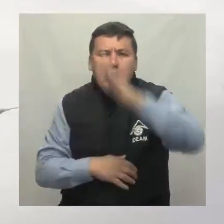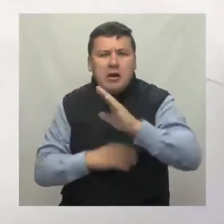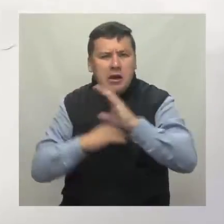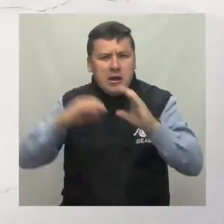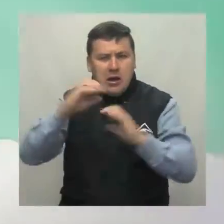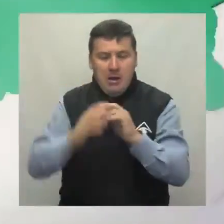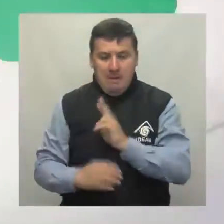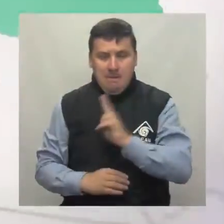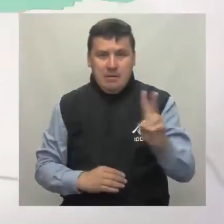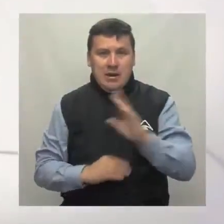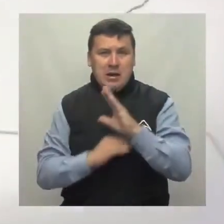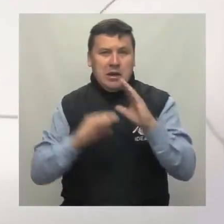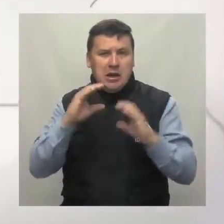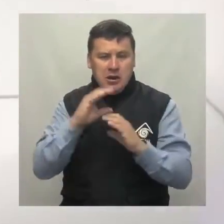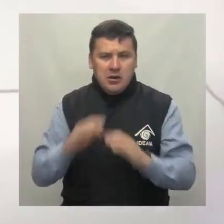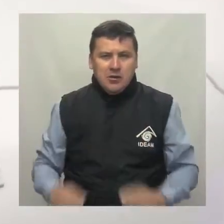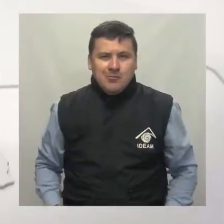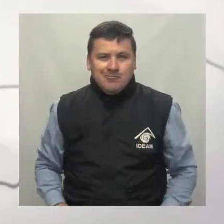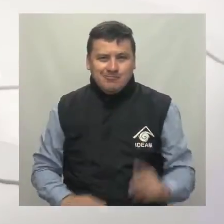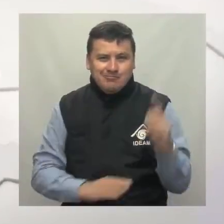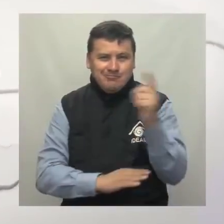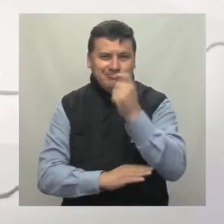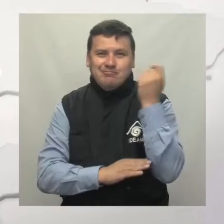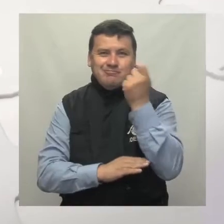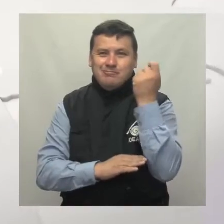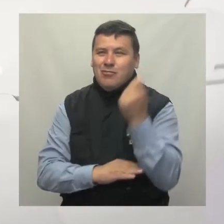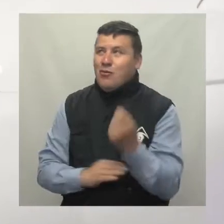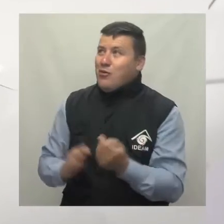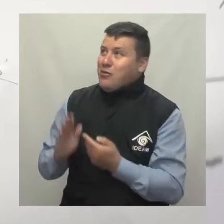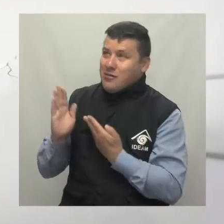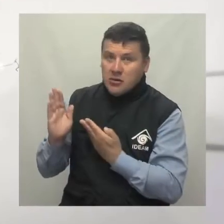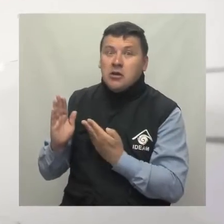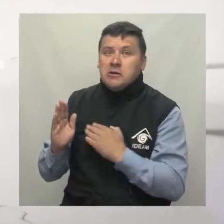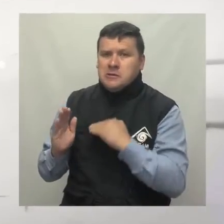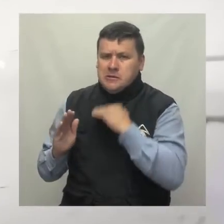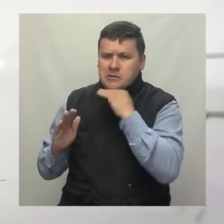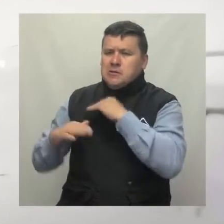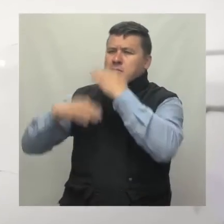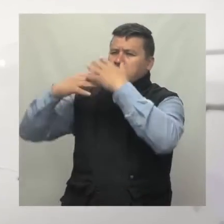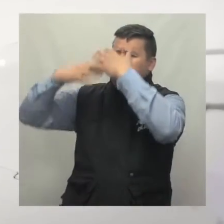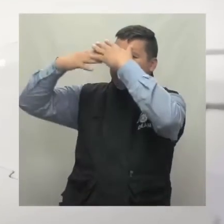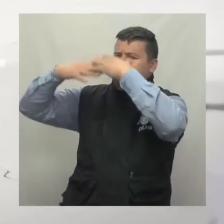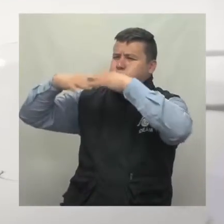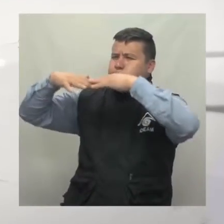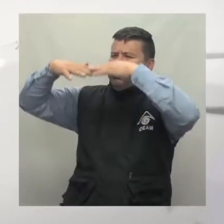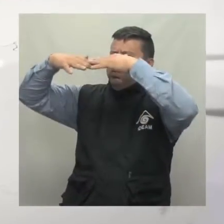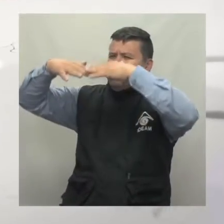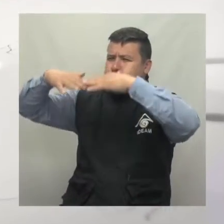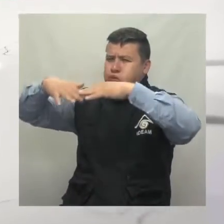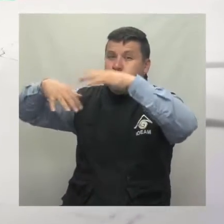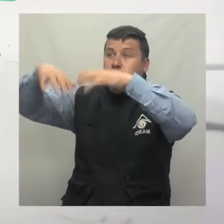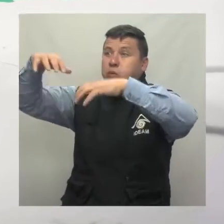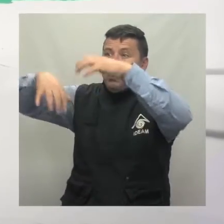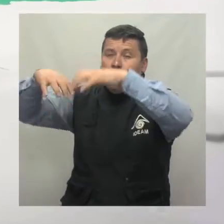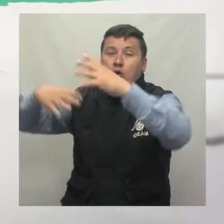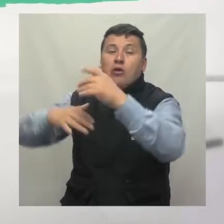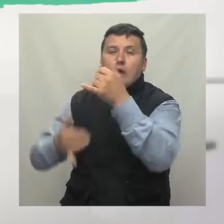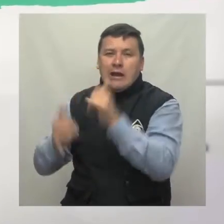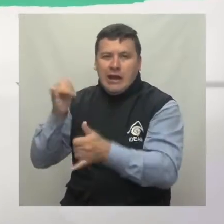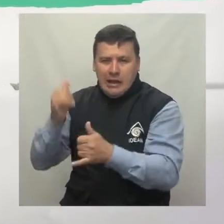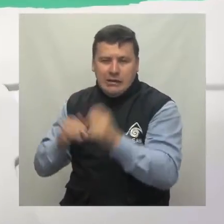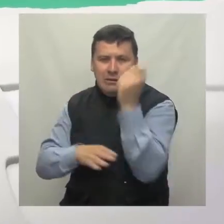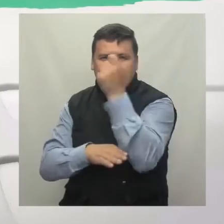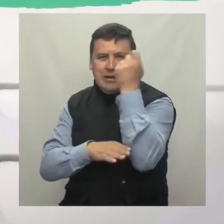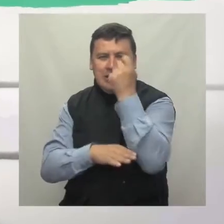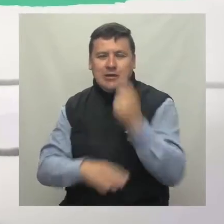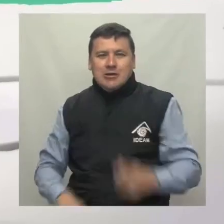montaña del Cauca y Valle del Cauca En los llanos orientales habrá bastante nubosidad en la región Con lluvias al occidente del Mete y